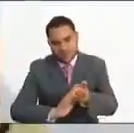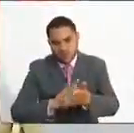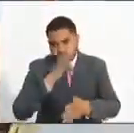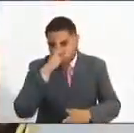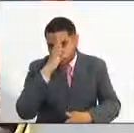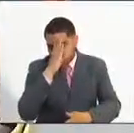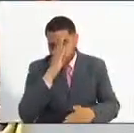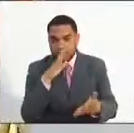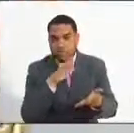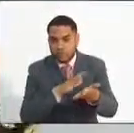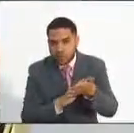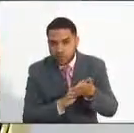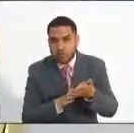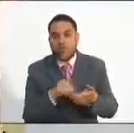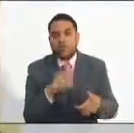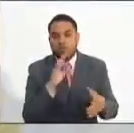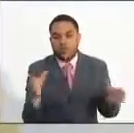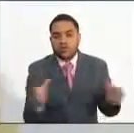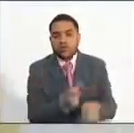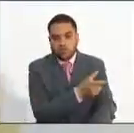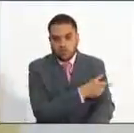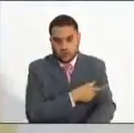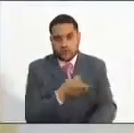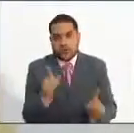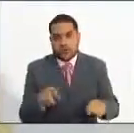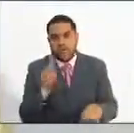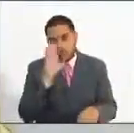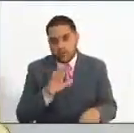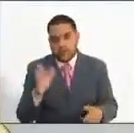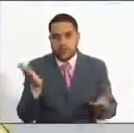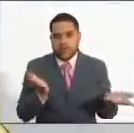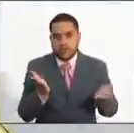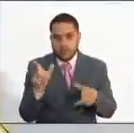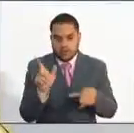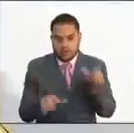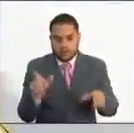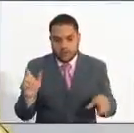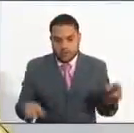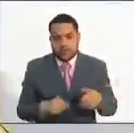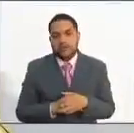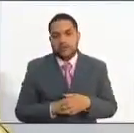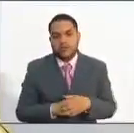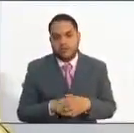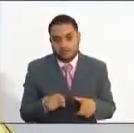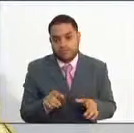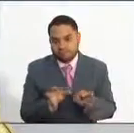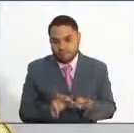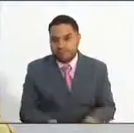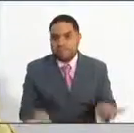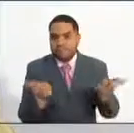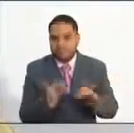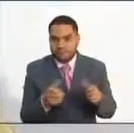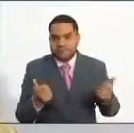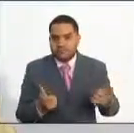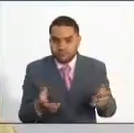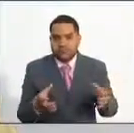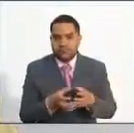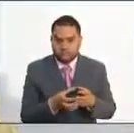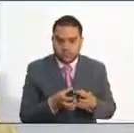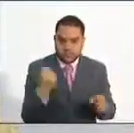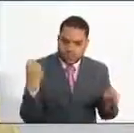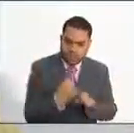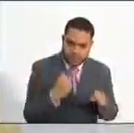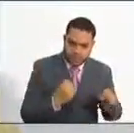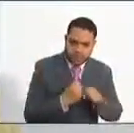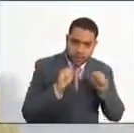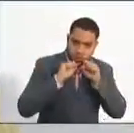dudas con los señores comisionados de la Comisión Nacional de Servicio Civil en torno a ese tema que es clave, las convocatorias de empleo público